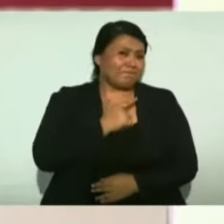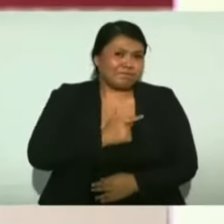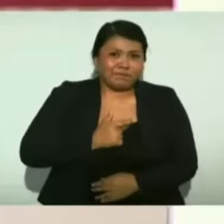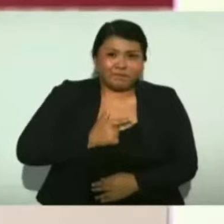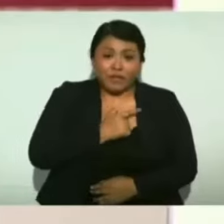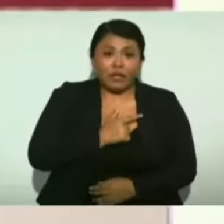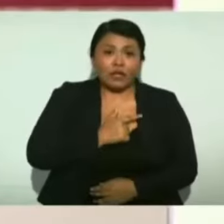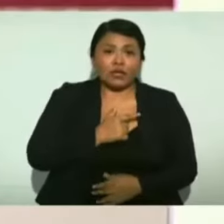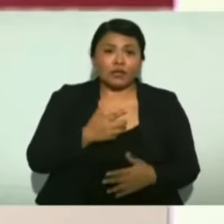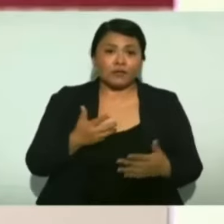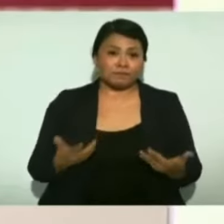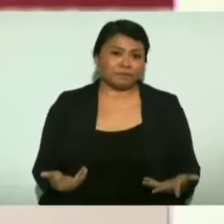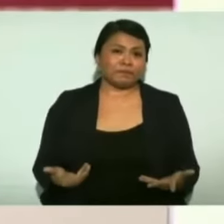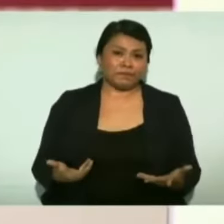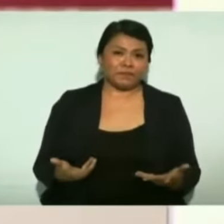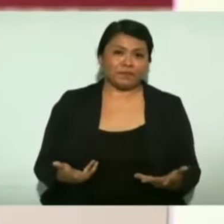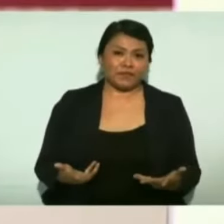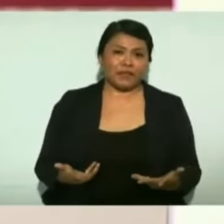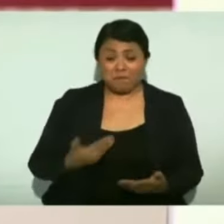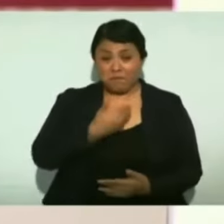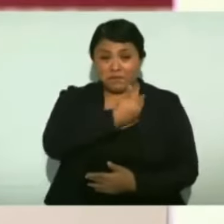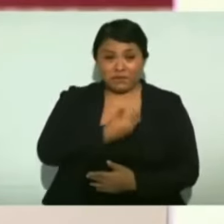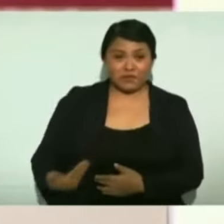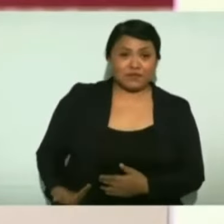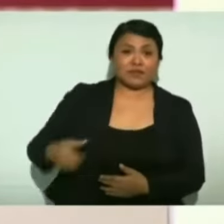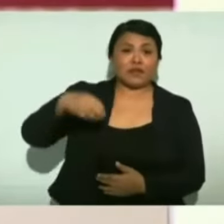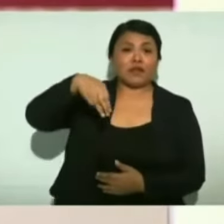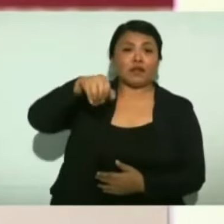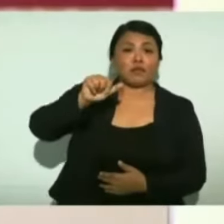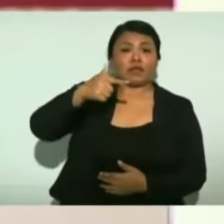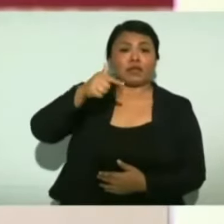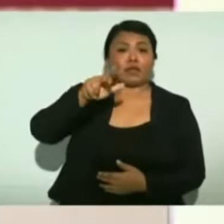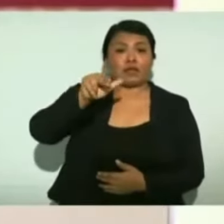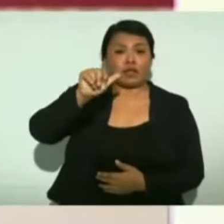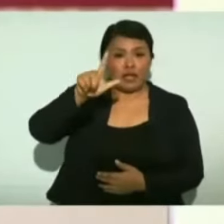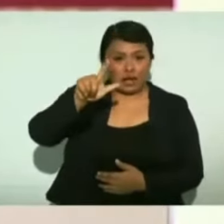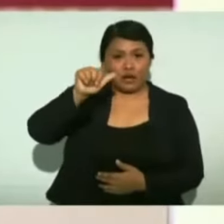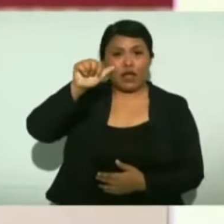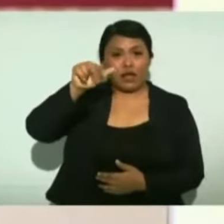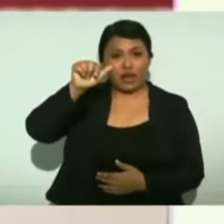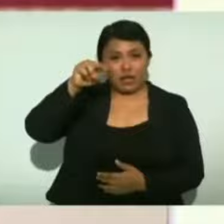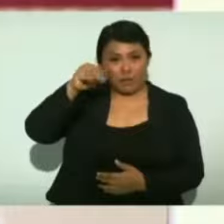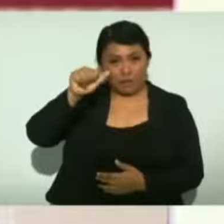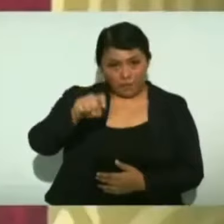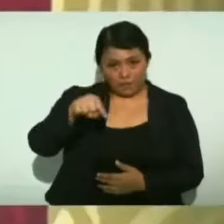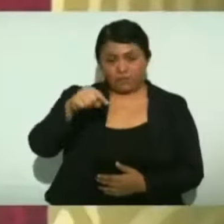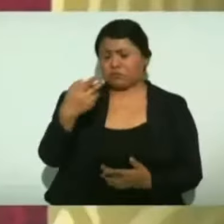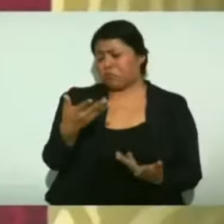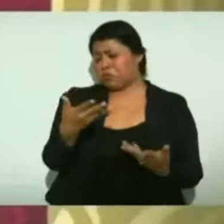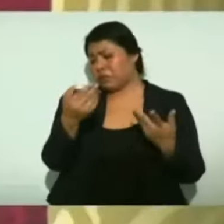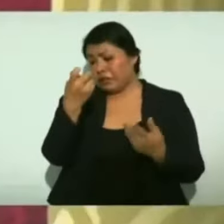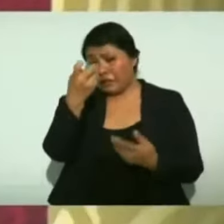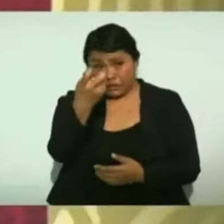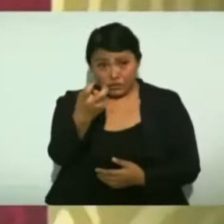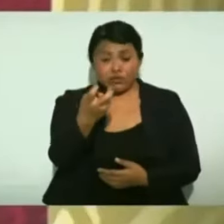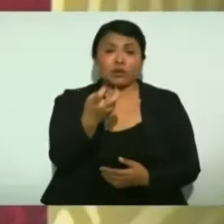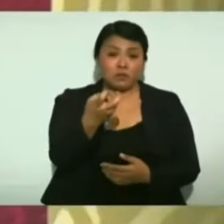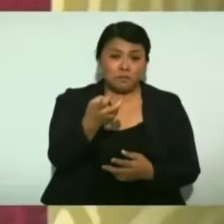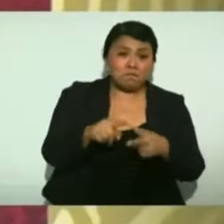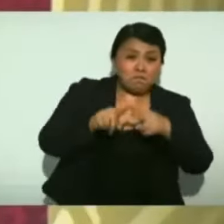presidente Miguel Alemán fue el que construyó,